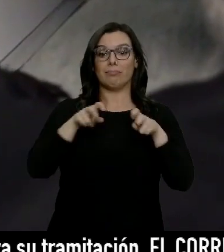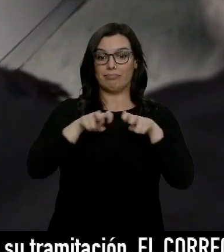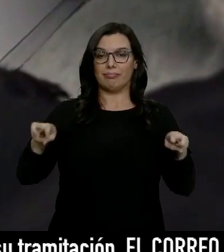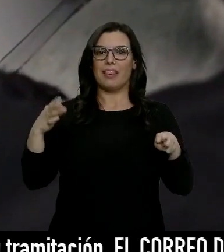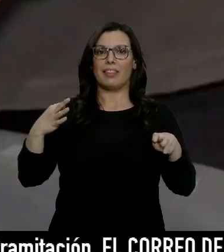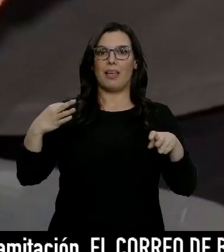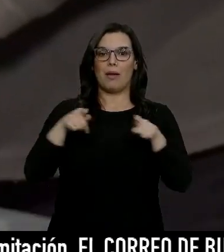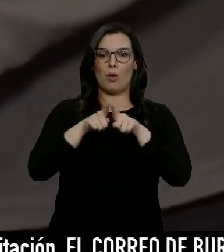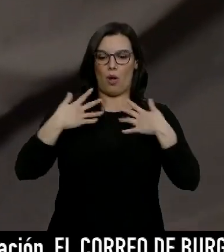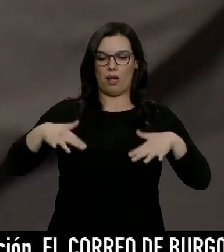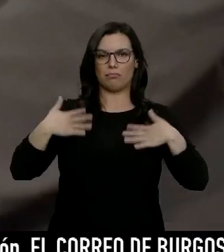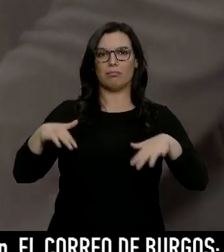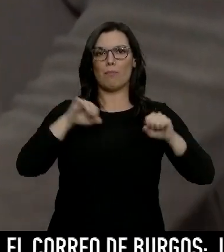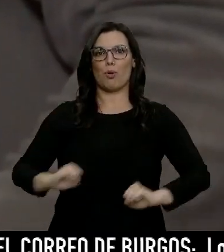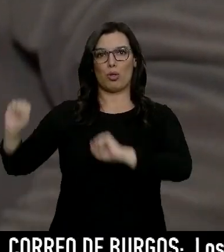protección.